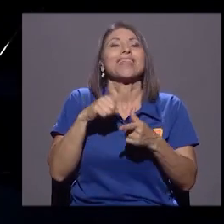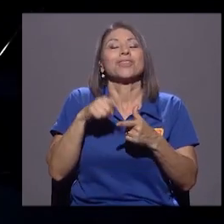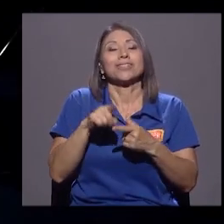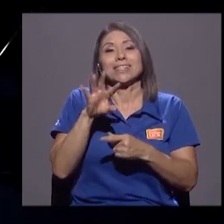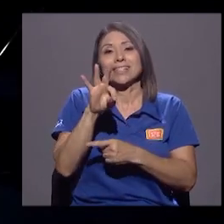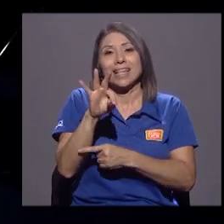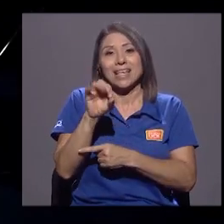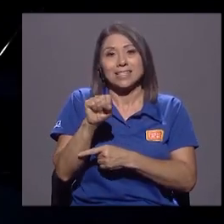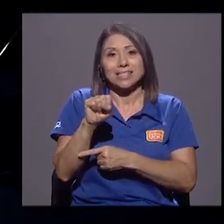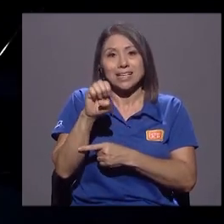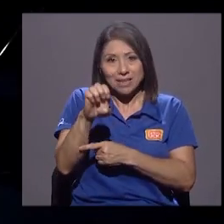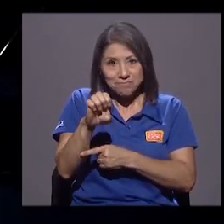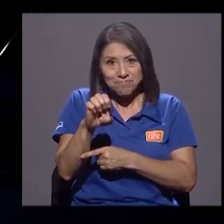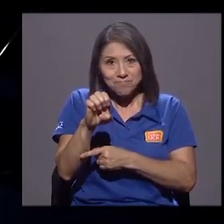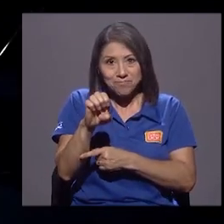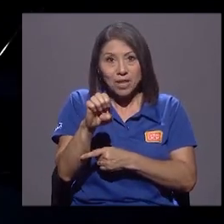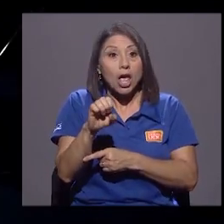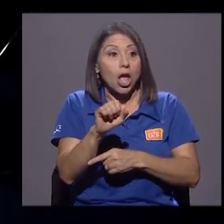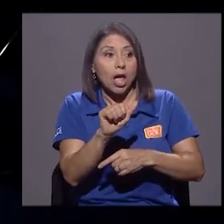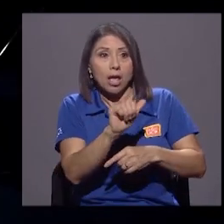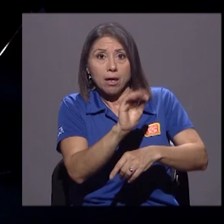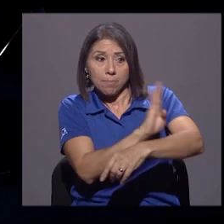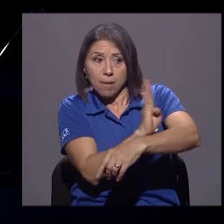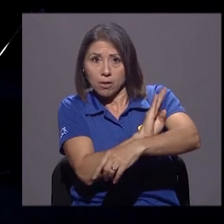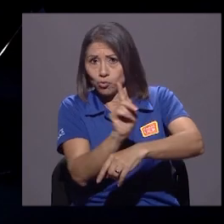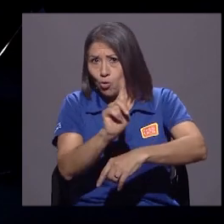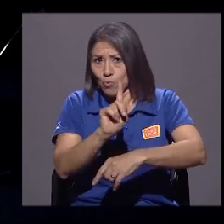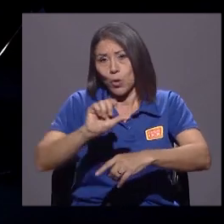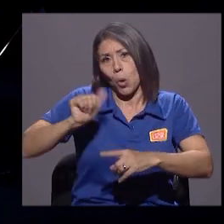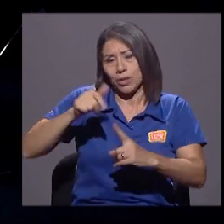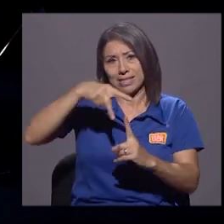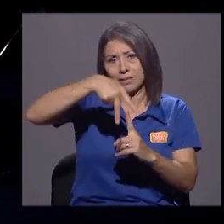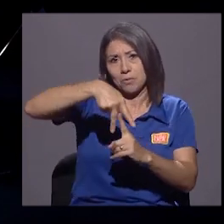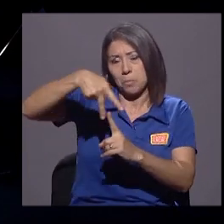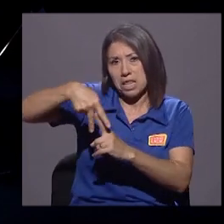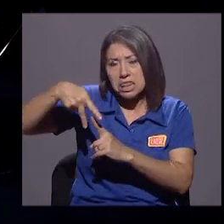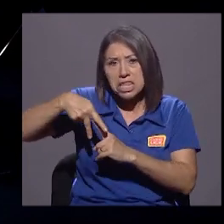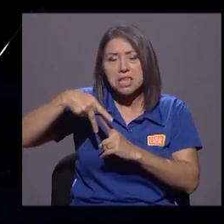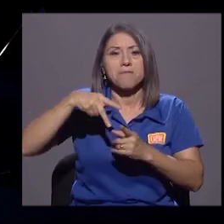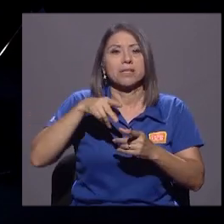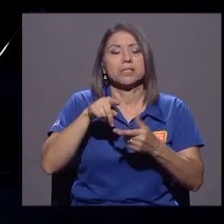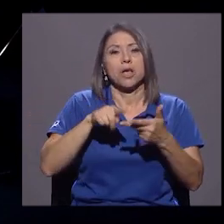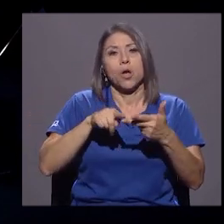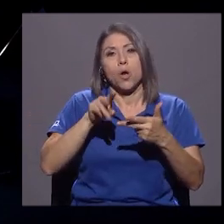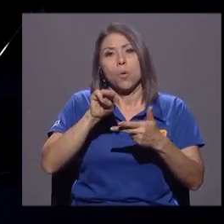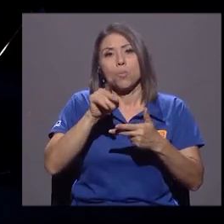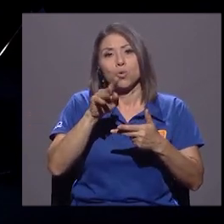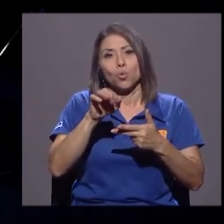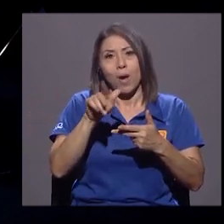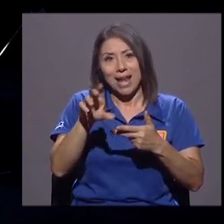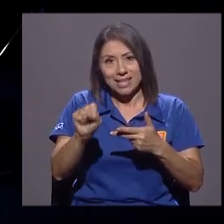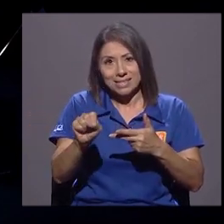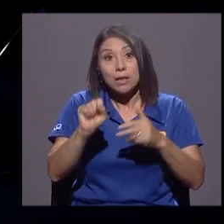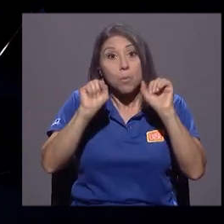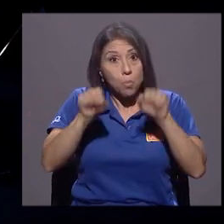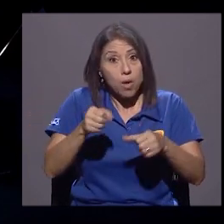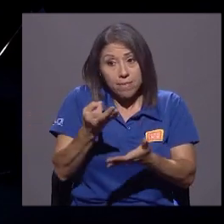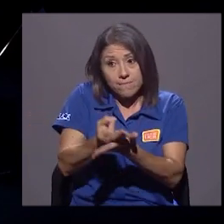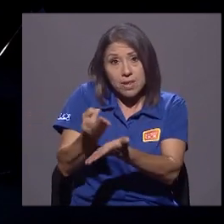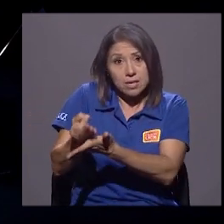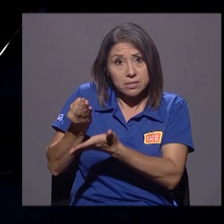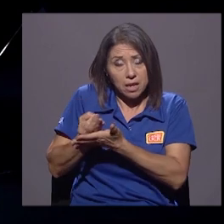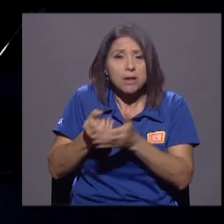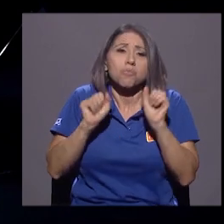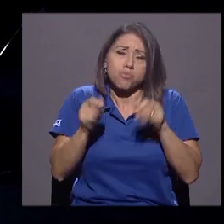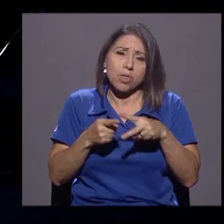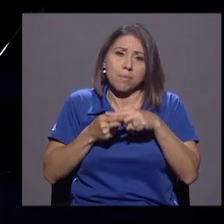otras entidades distintas a los bancos, como por ejemplo las cooperativas y las mutuales, que podían hacer intermediación financiera para que también pudieran